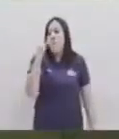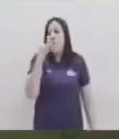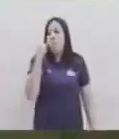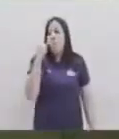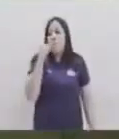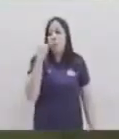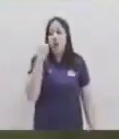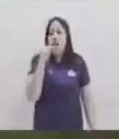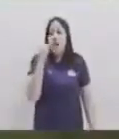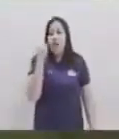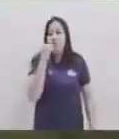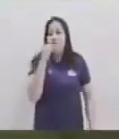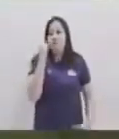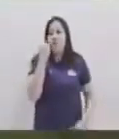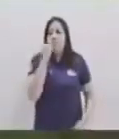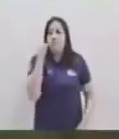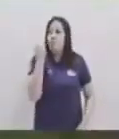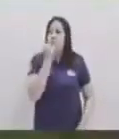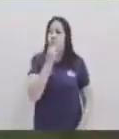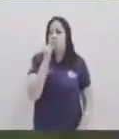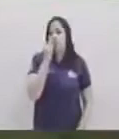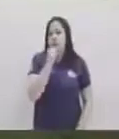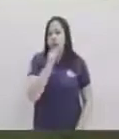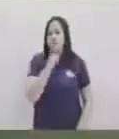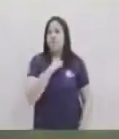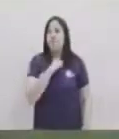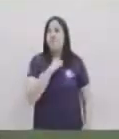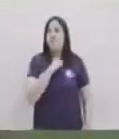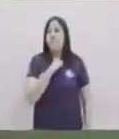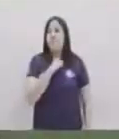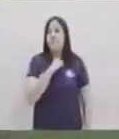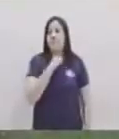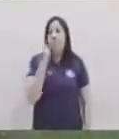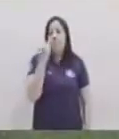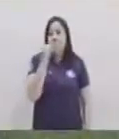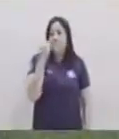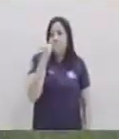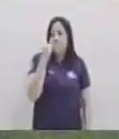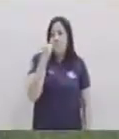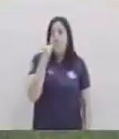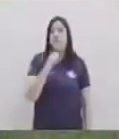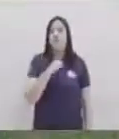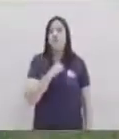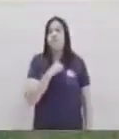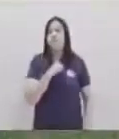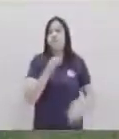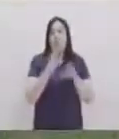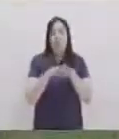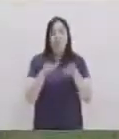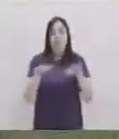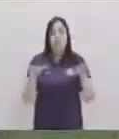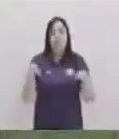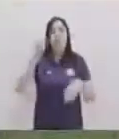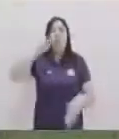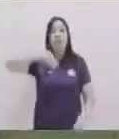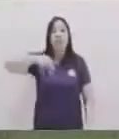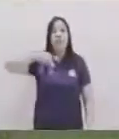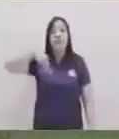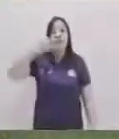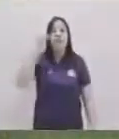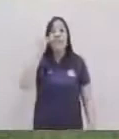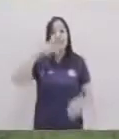hacer el movimiento de estar pintando labios esa es la seña para mujer y niños voy a